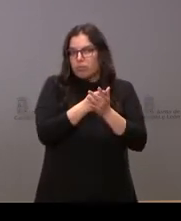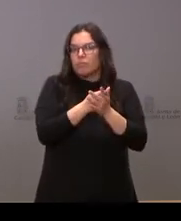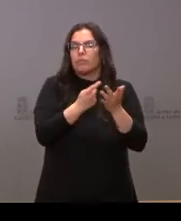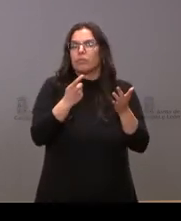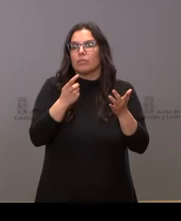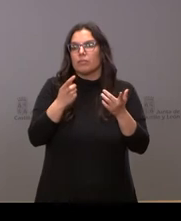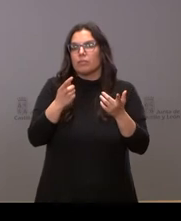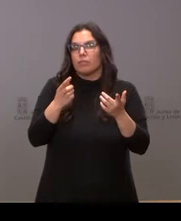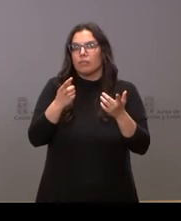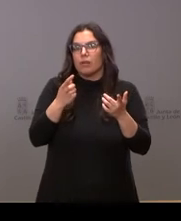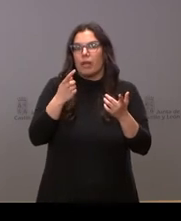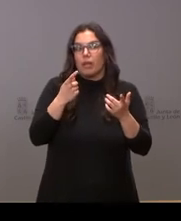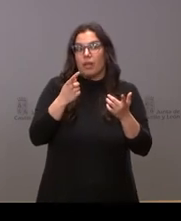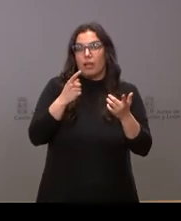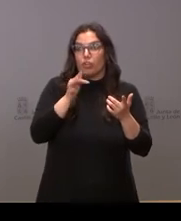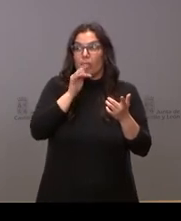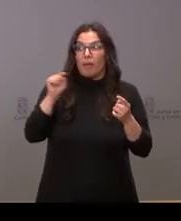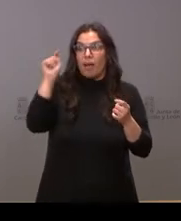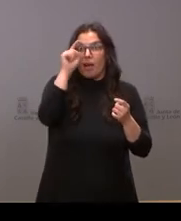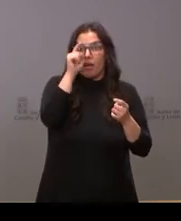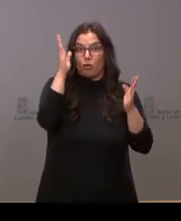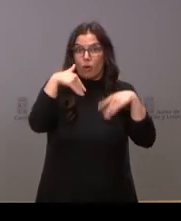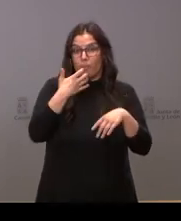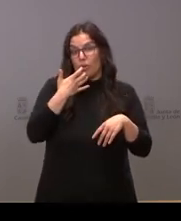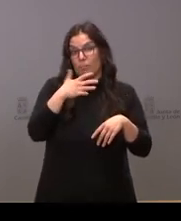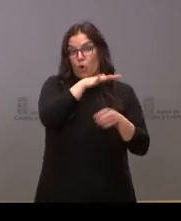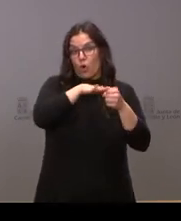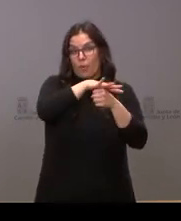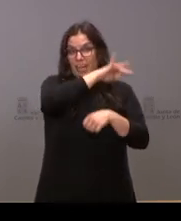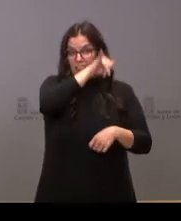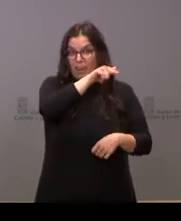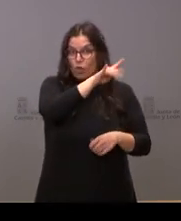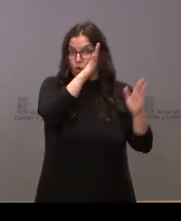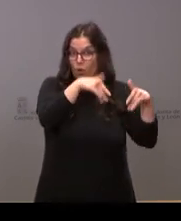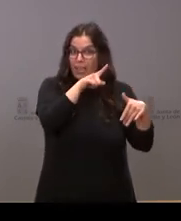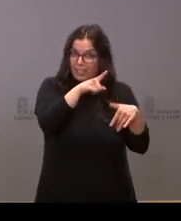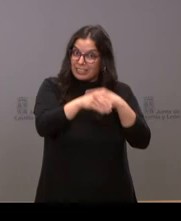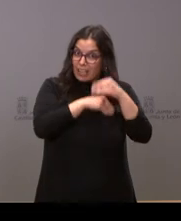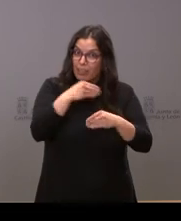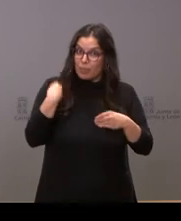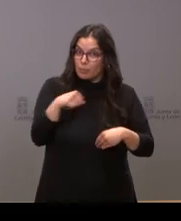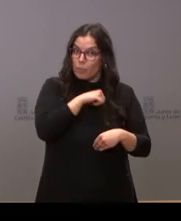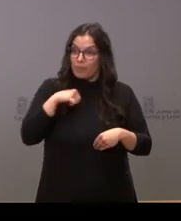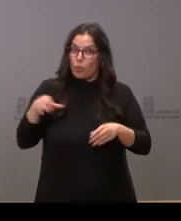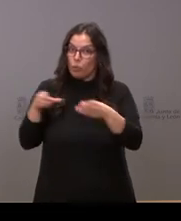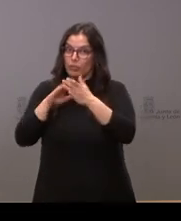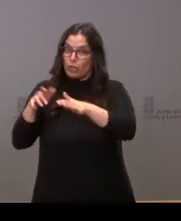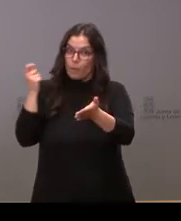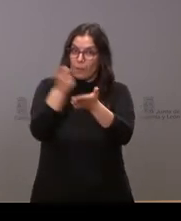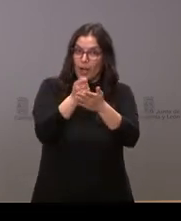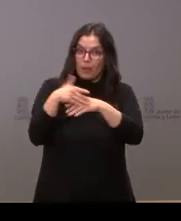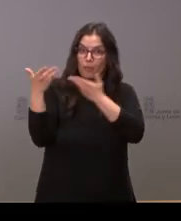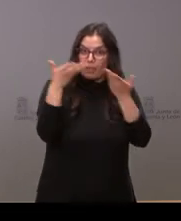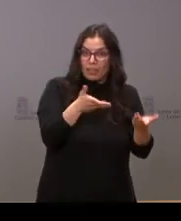donde estaba comprometido y todavía no está funcionando entre ellos en la comarca del Bierzo recuerdo que había un compromiso de que antes de culminar la anterior